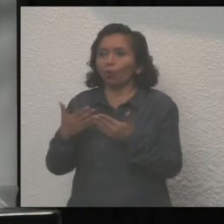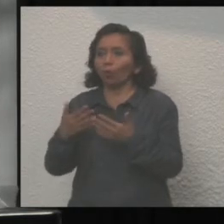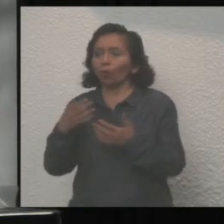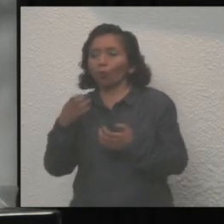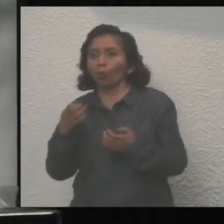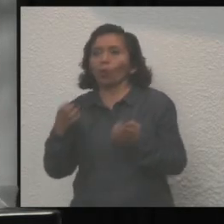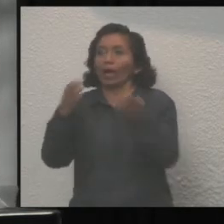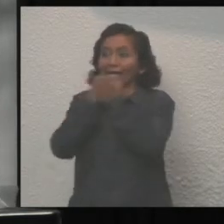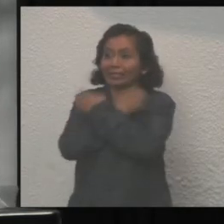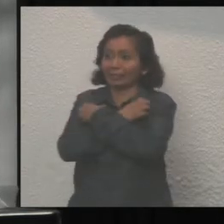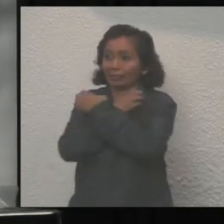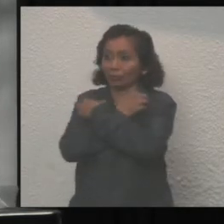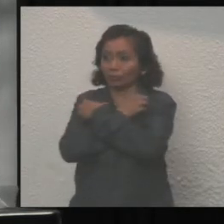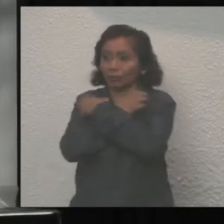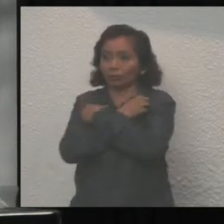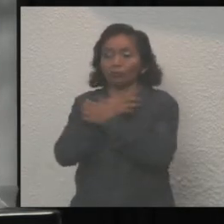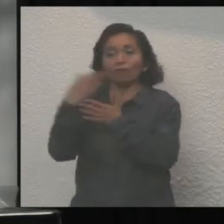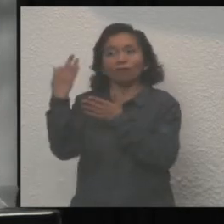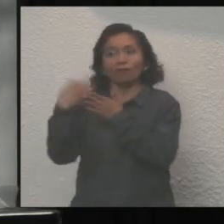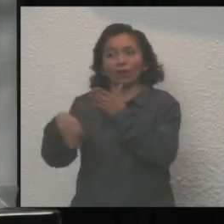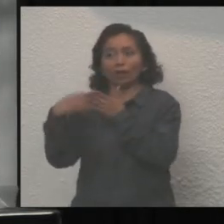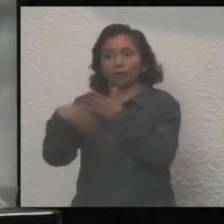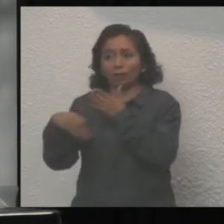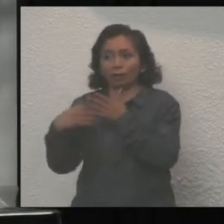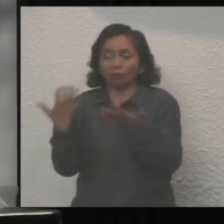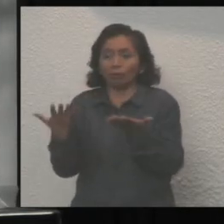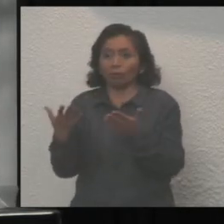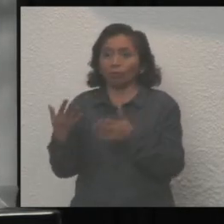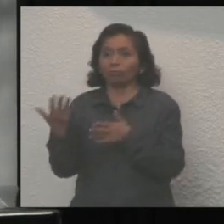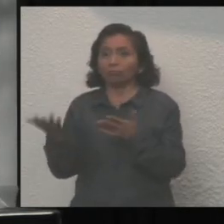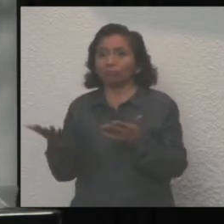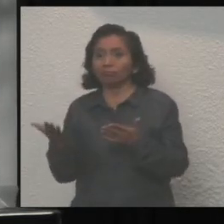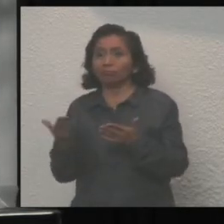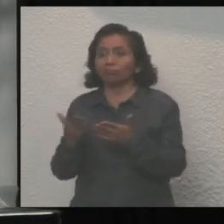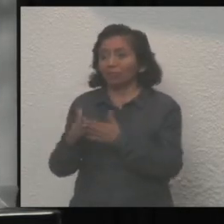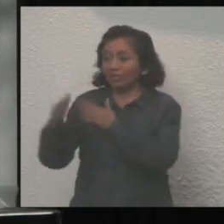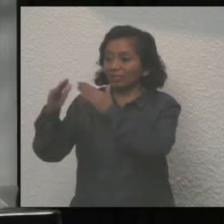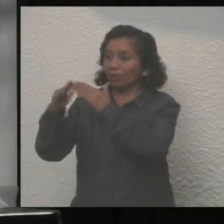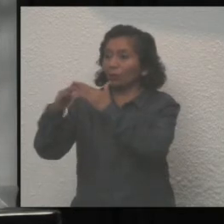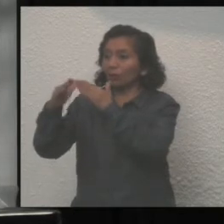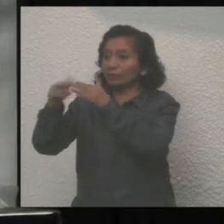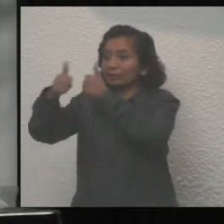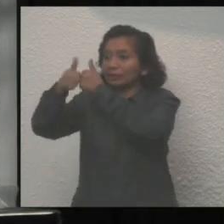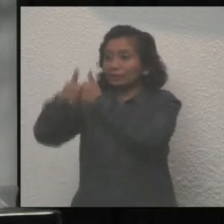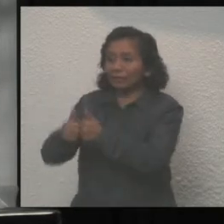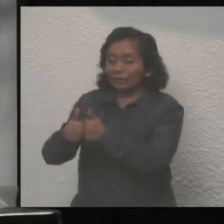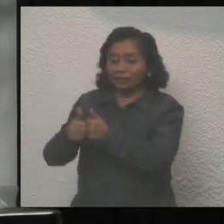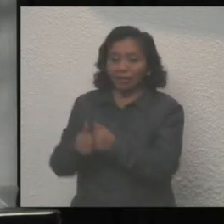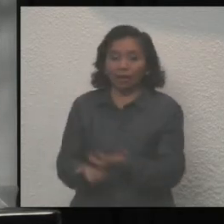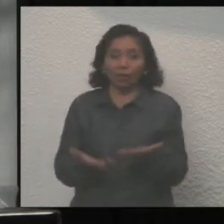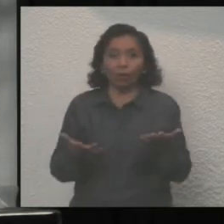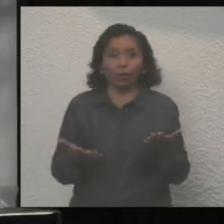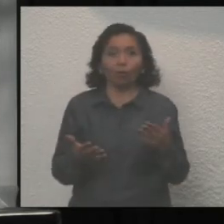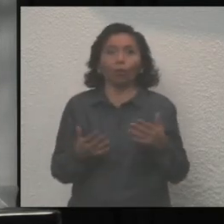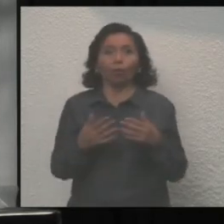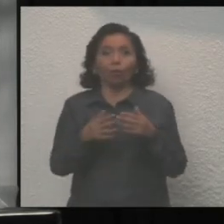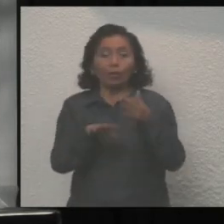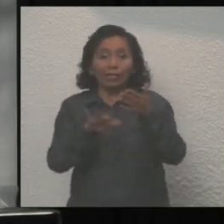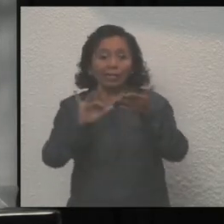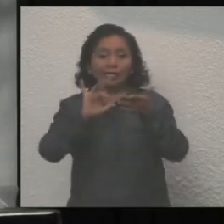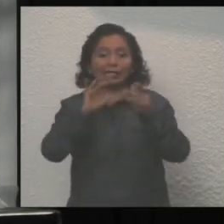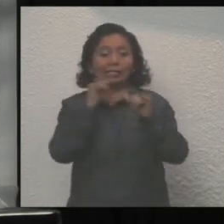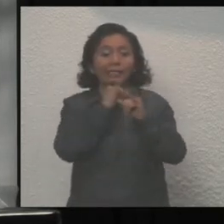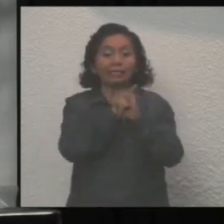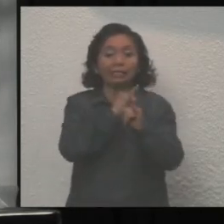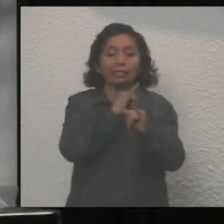ciclos escolares como los demás, que han tenido que estar en casas, que han tenido que tomar clases de manera digital, quienes